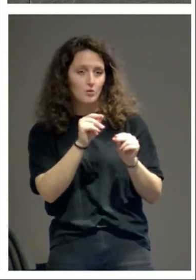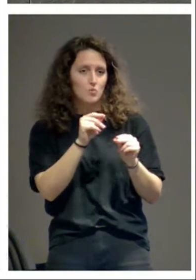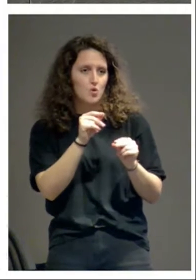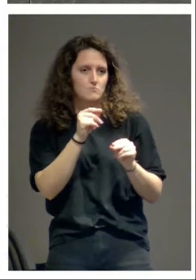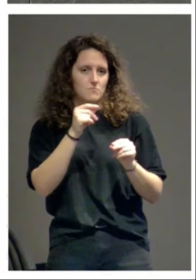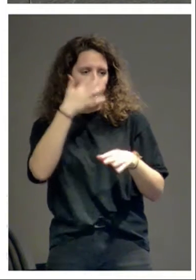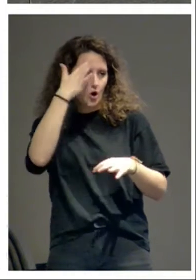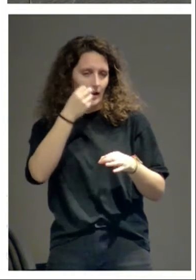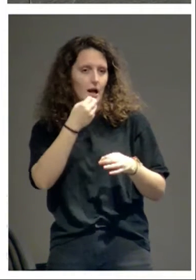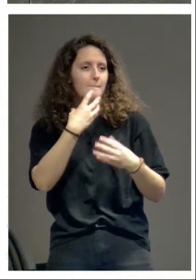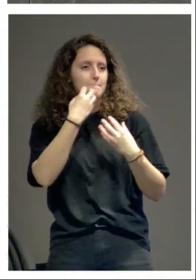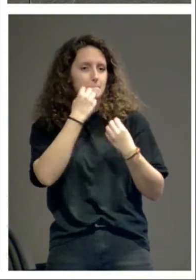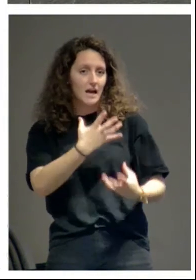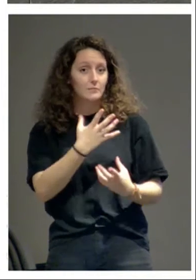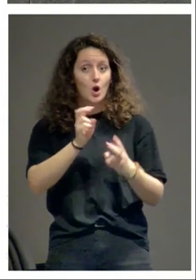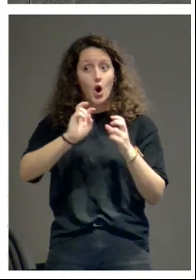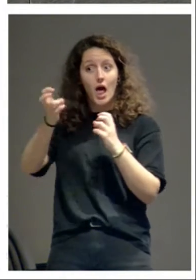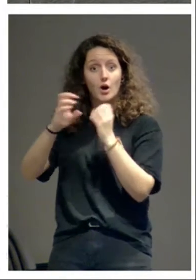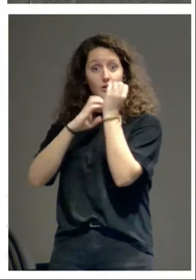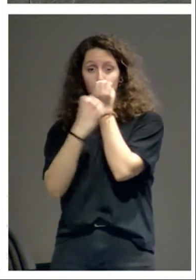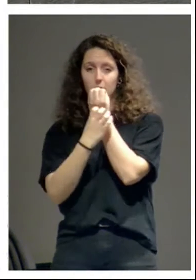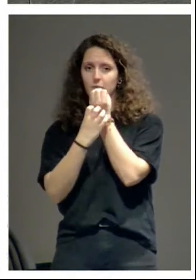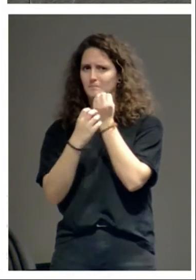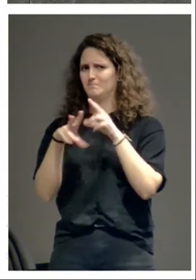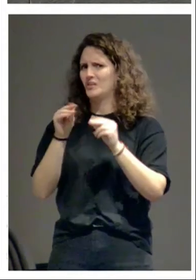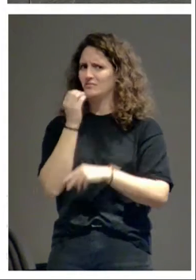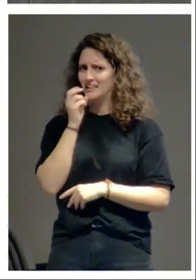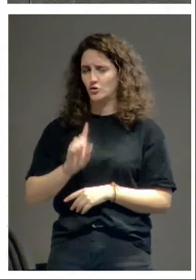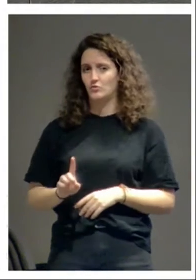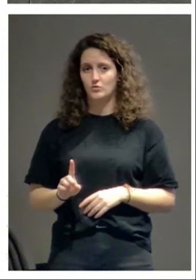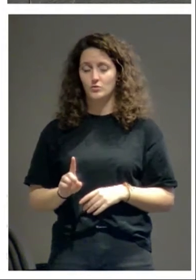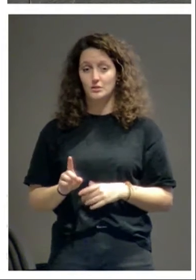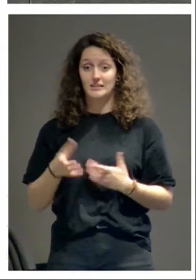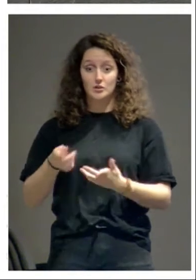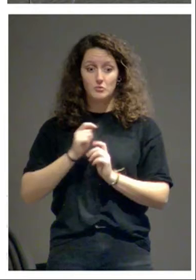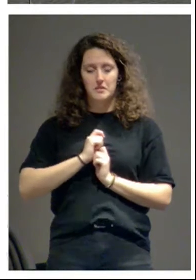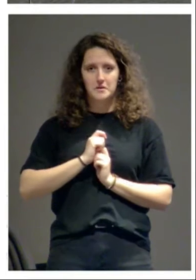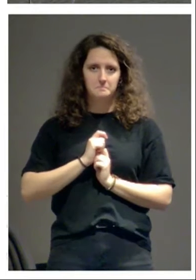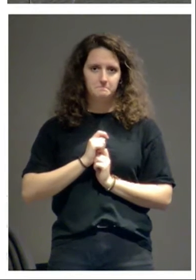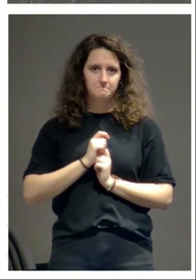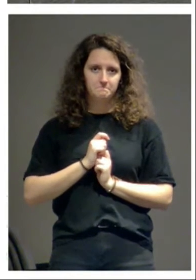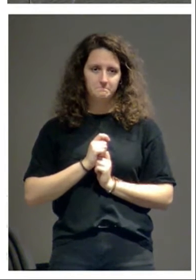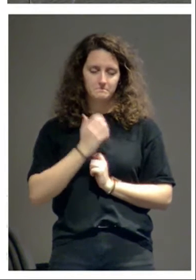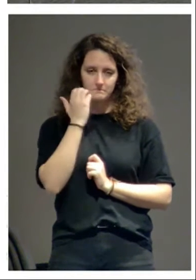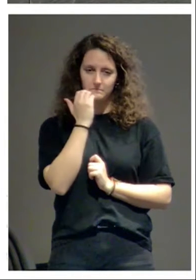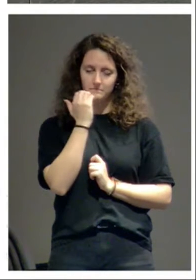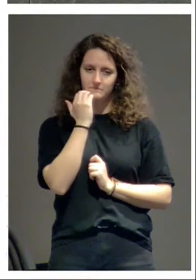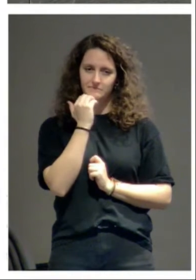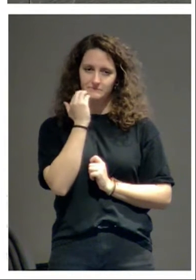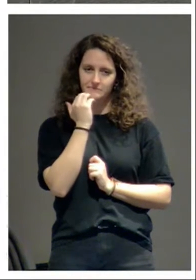terminada y la otra no. Y esto nos lleva a dar, una vez que se